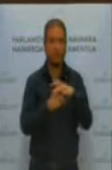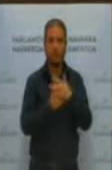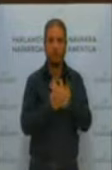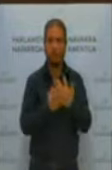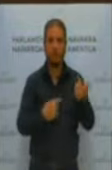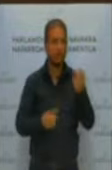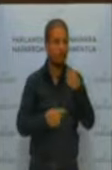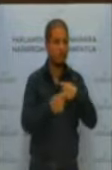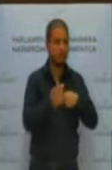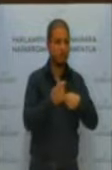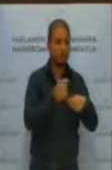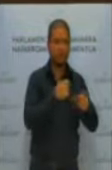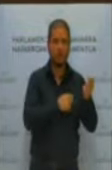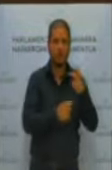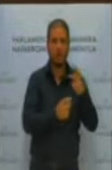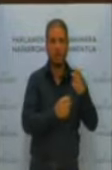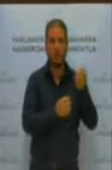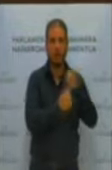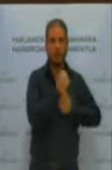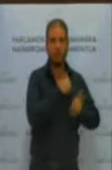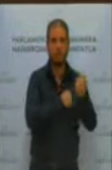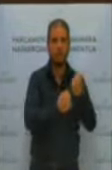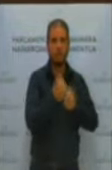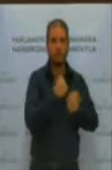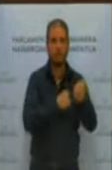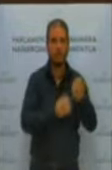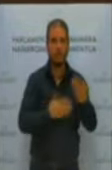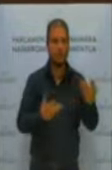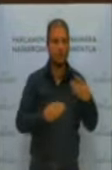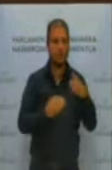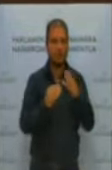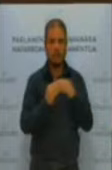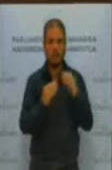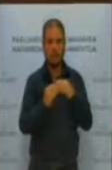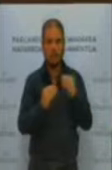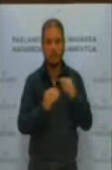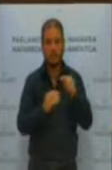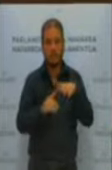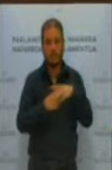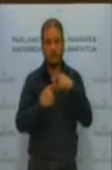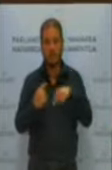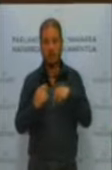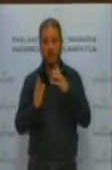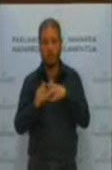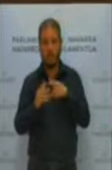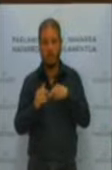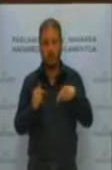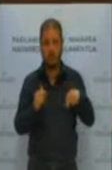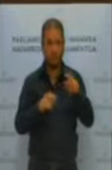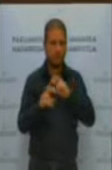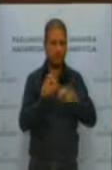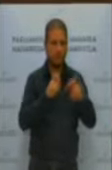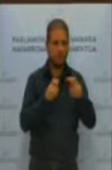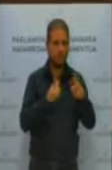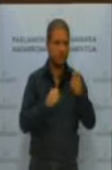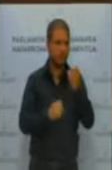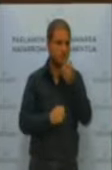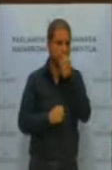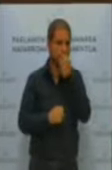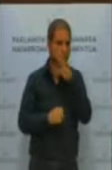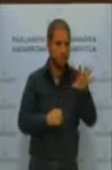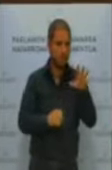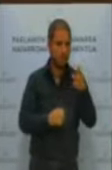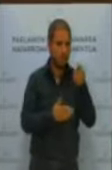busca por parte de los clientes, en este caso las administraciones, la solución menos onerosa porque nadie quiere pagar